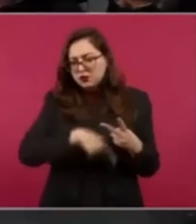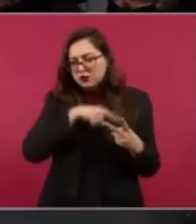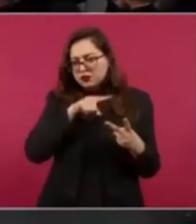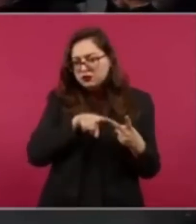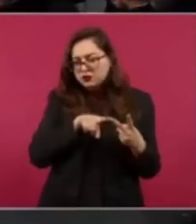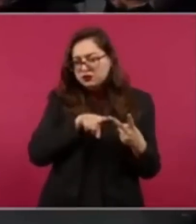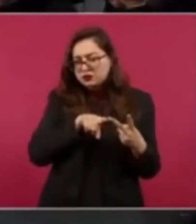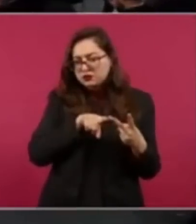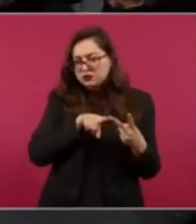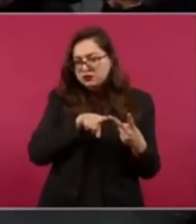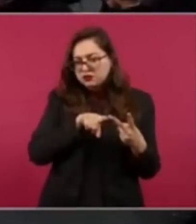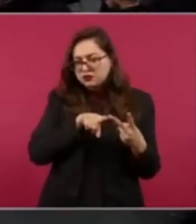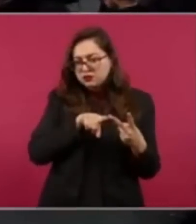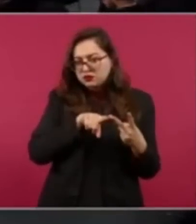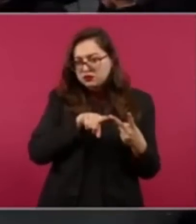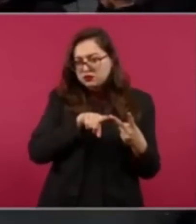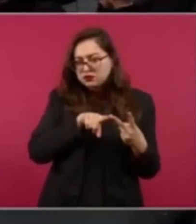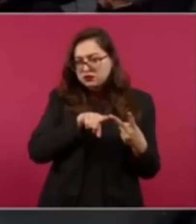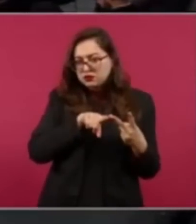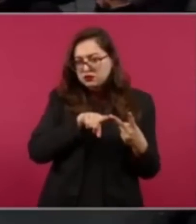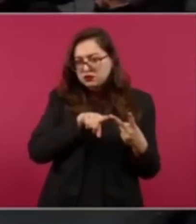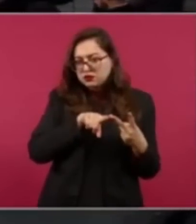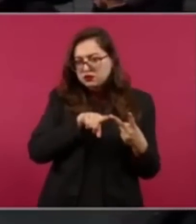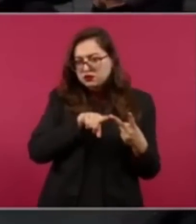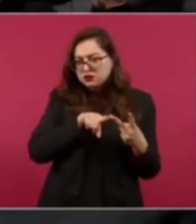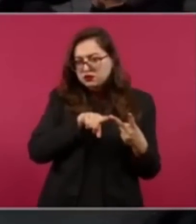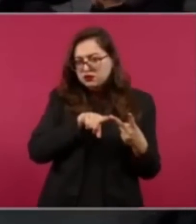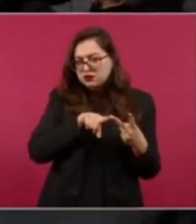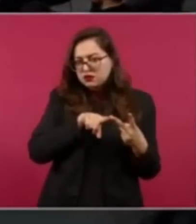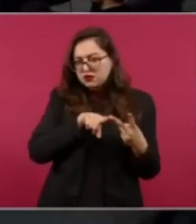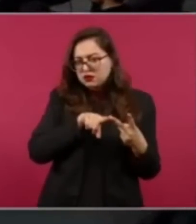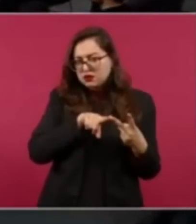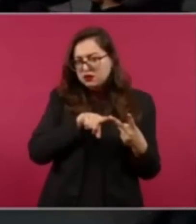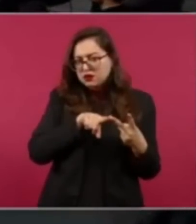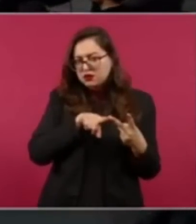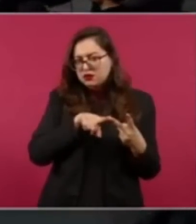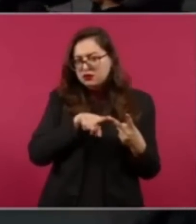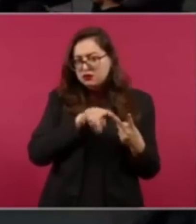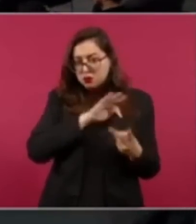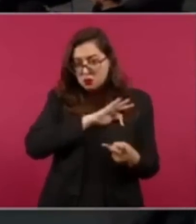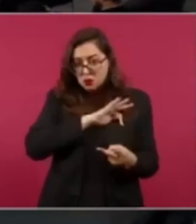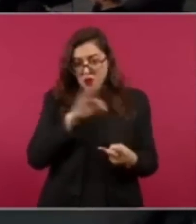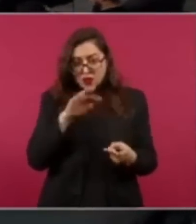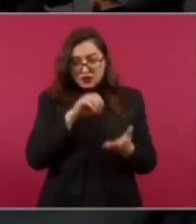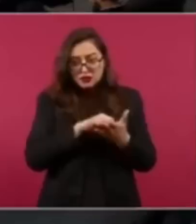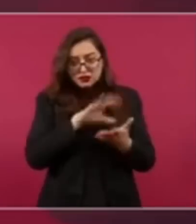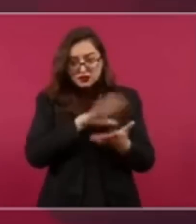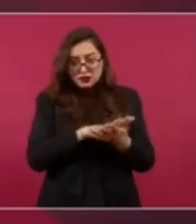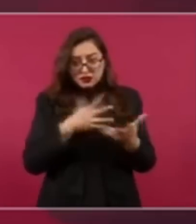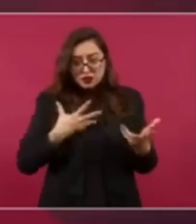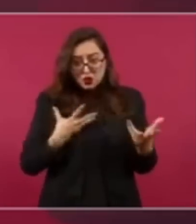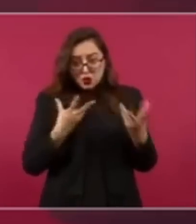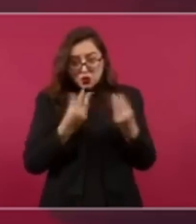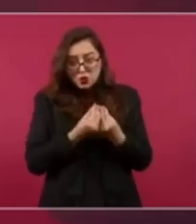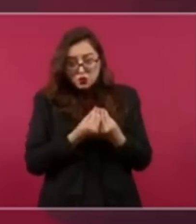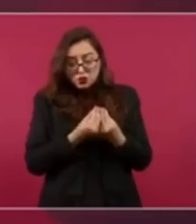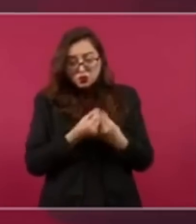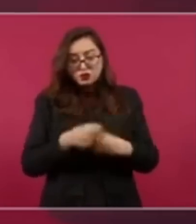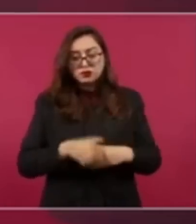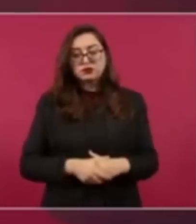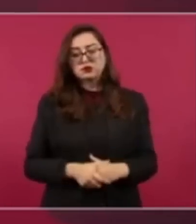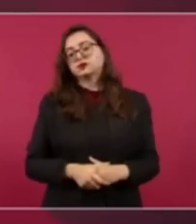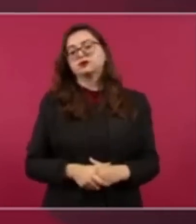o está en la disposición de reunirse con nosotros para escucharnos. Sí, mira, la justicia